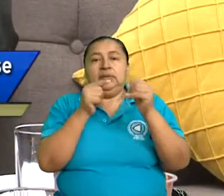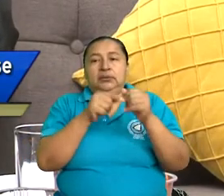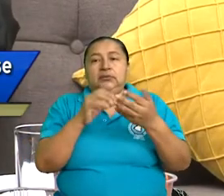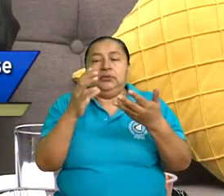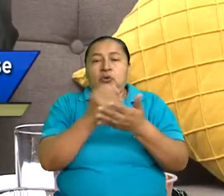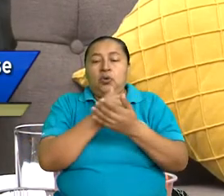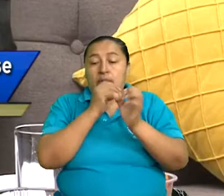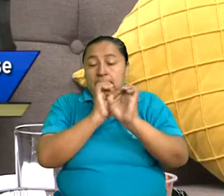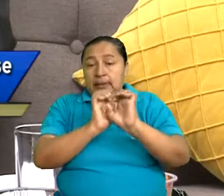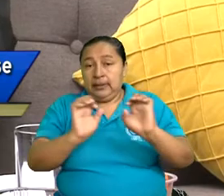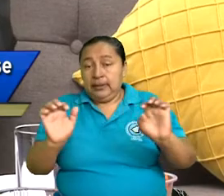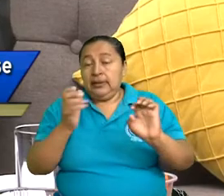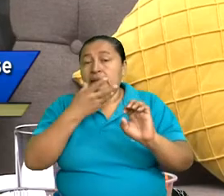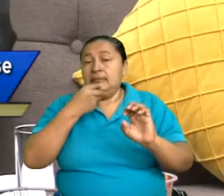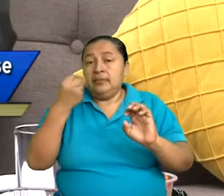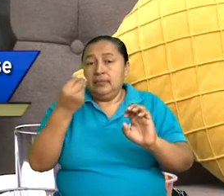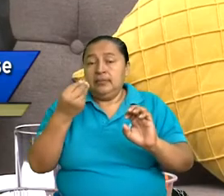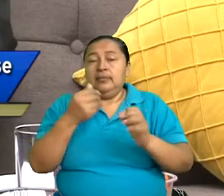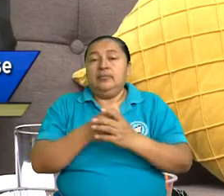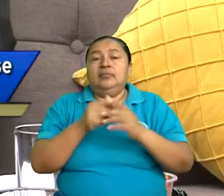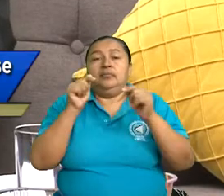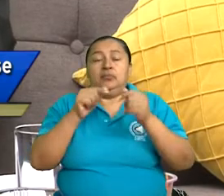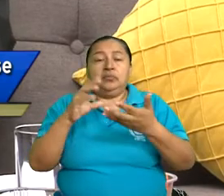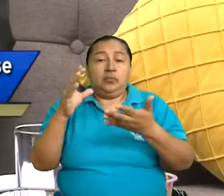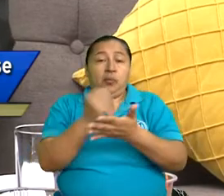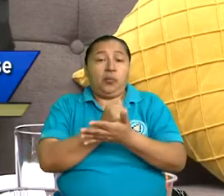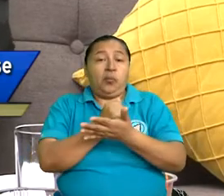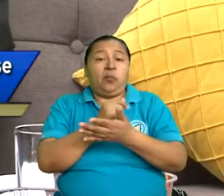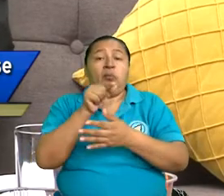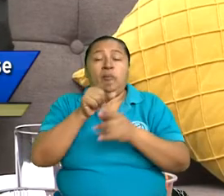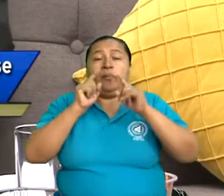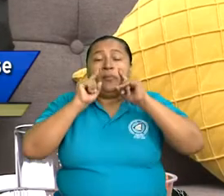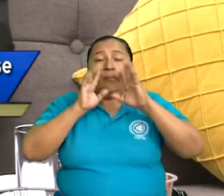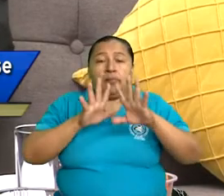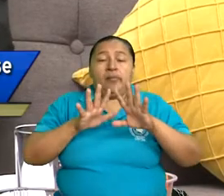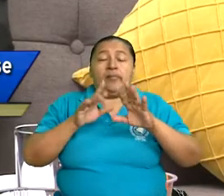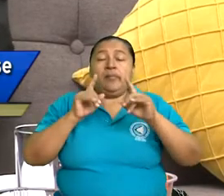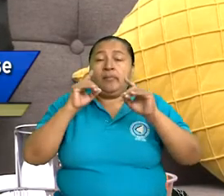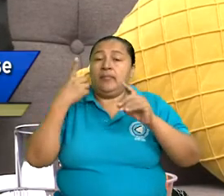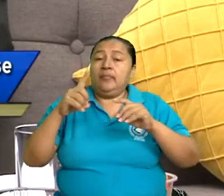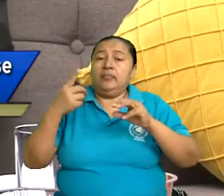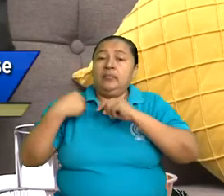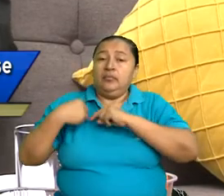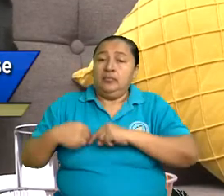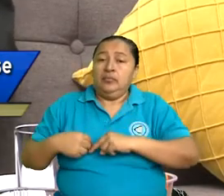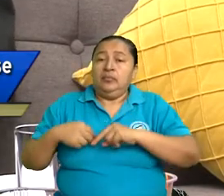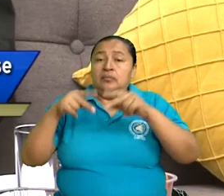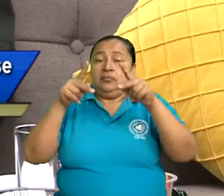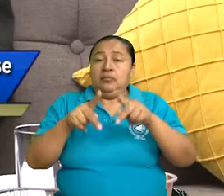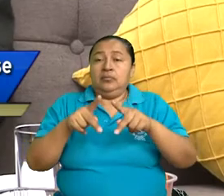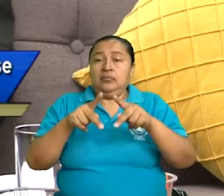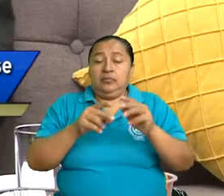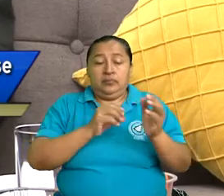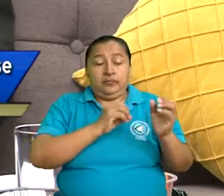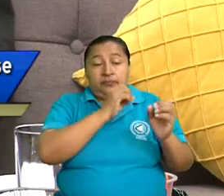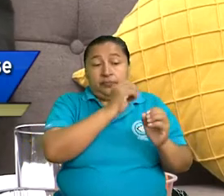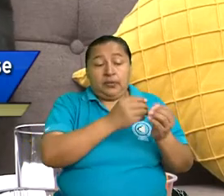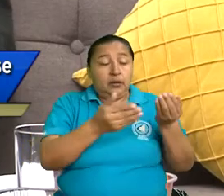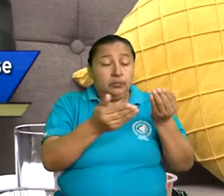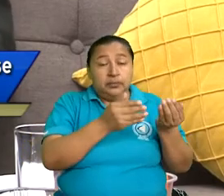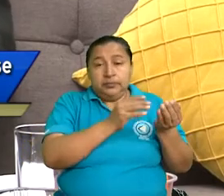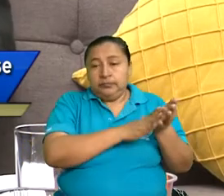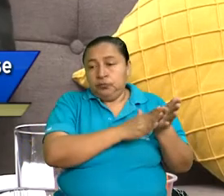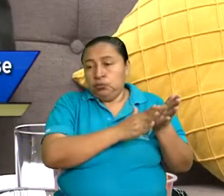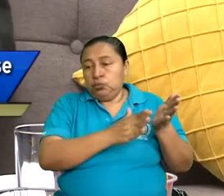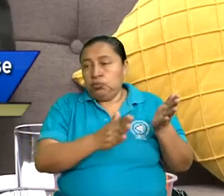de la niñez y la adolescencia, código que protege los derechos humanos de las personas de cero a